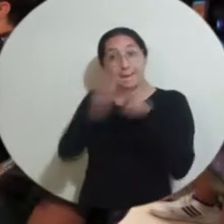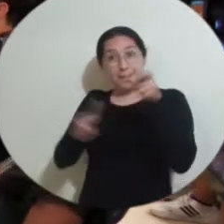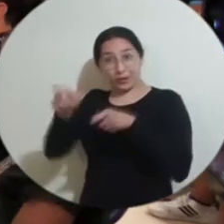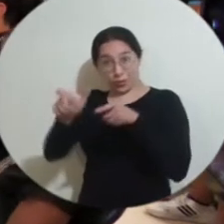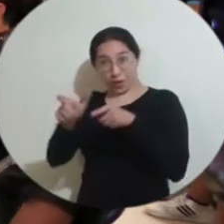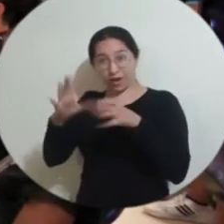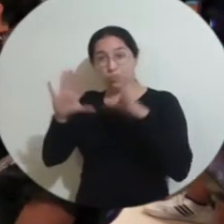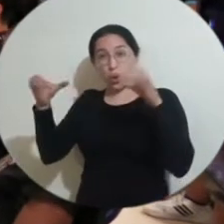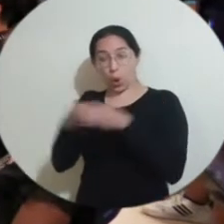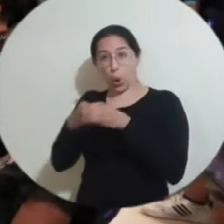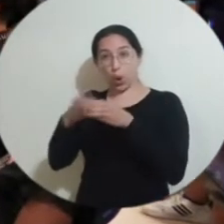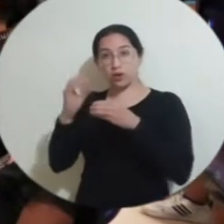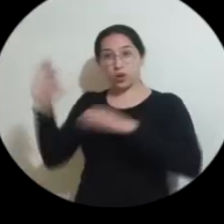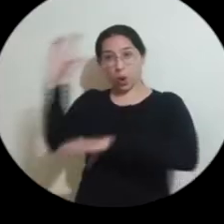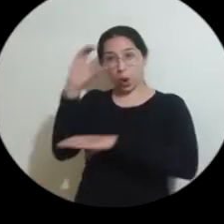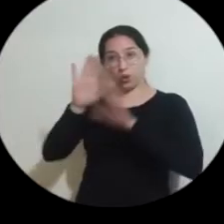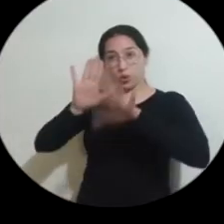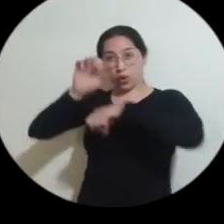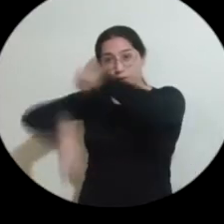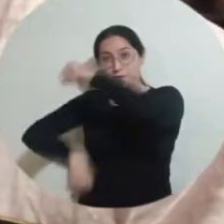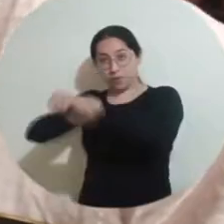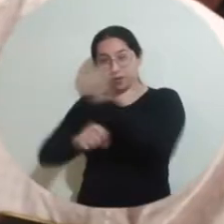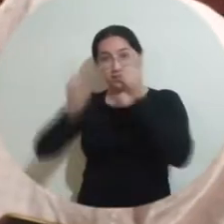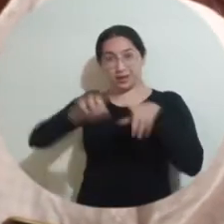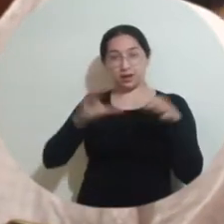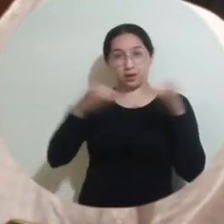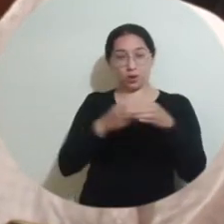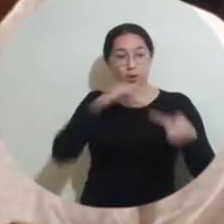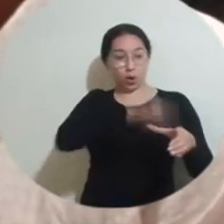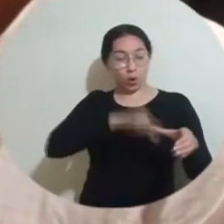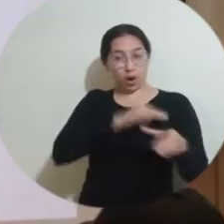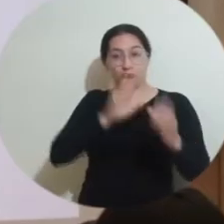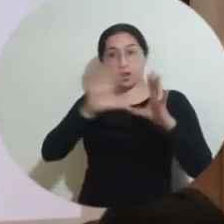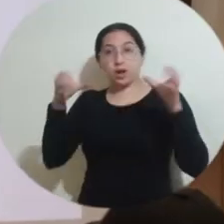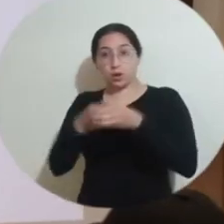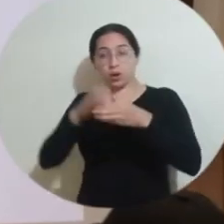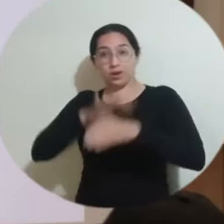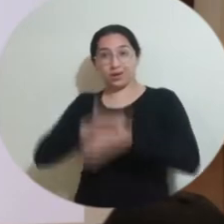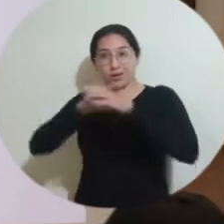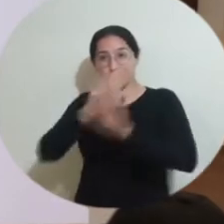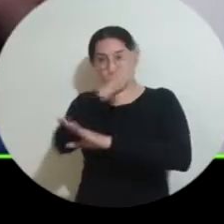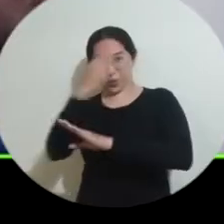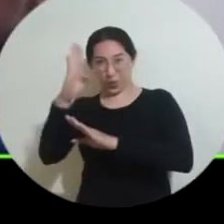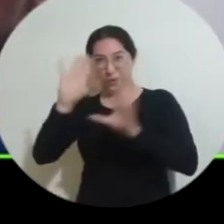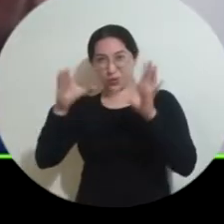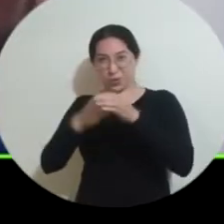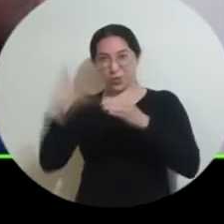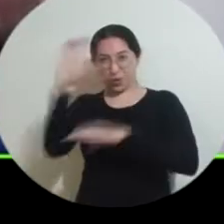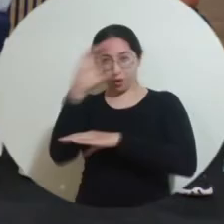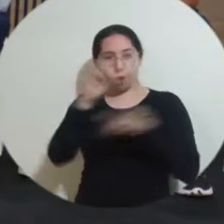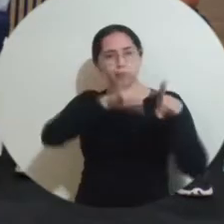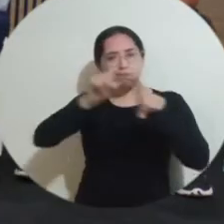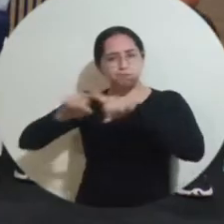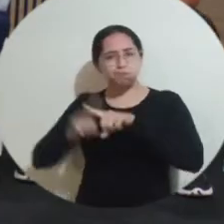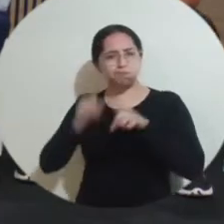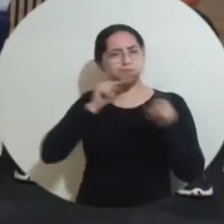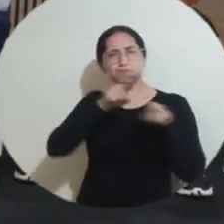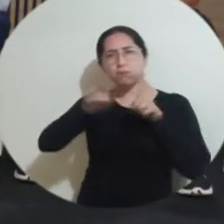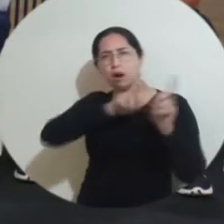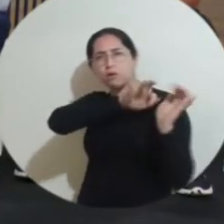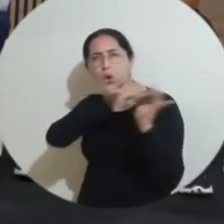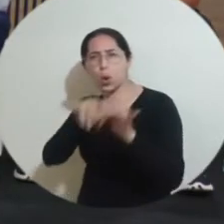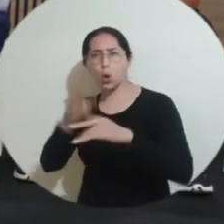Miembros de la Federación Colombiana de Fútbol, de Millonarios Fútbol Club y del Grupo Médico de Barranquilla Fútbol Club participaron en el